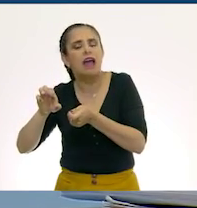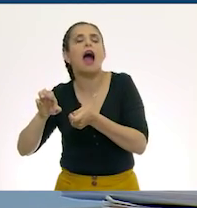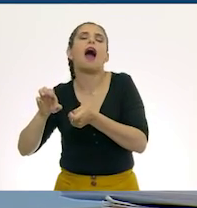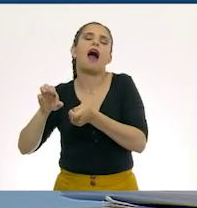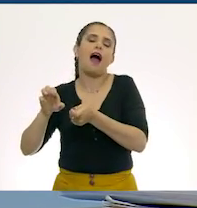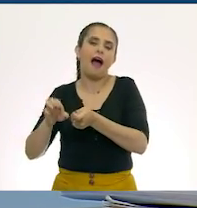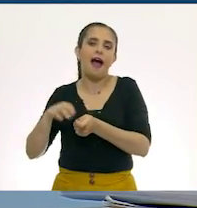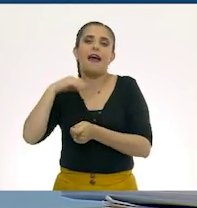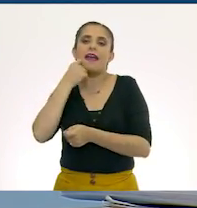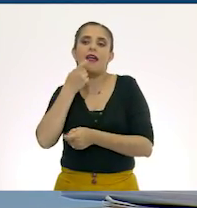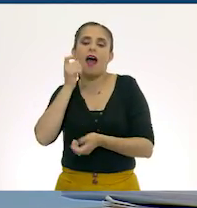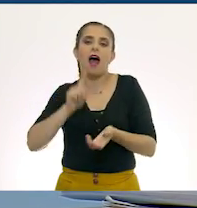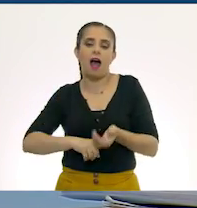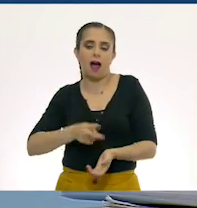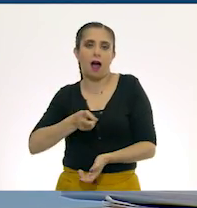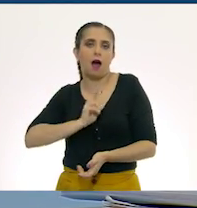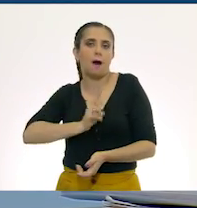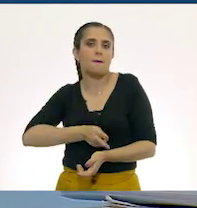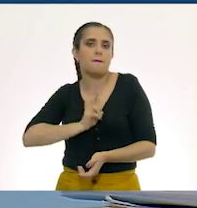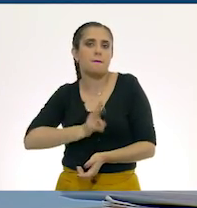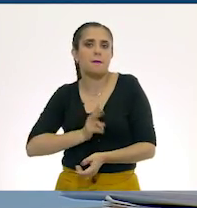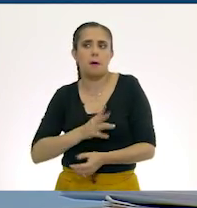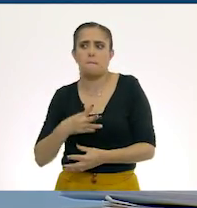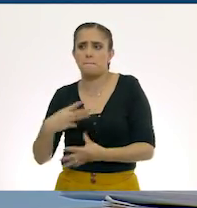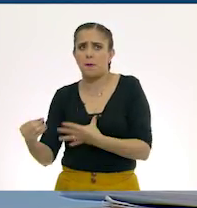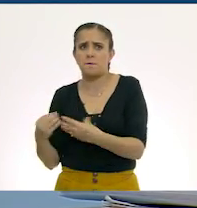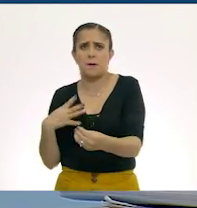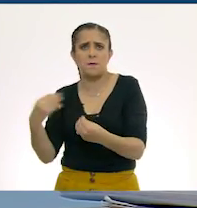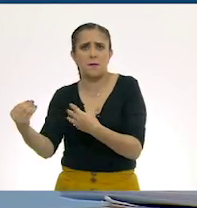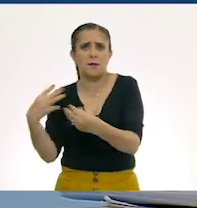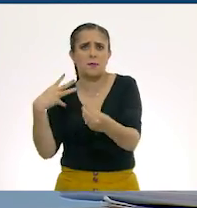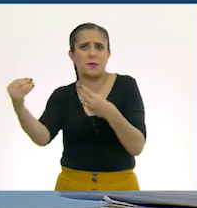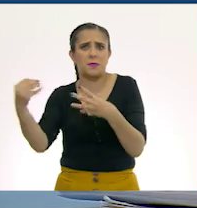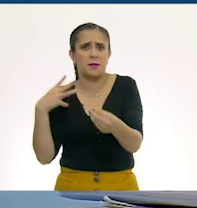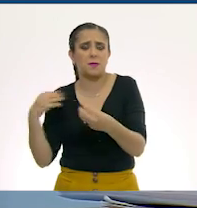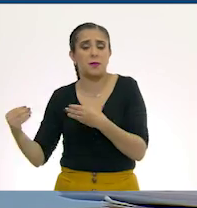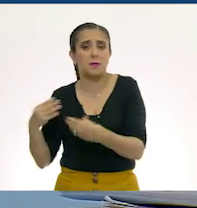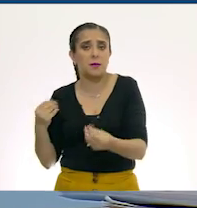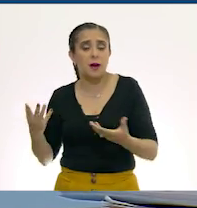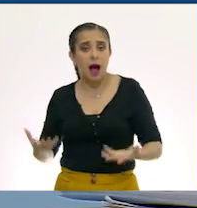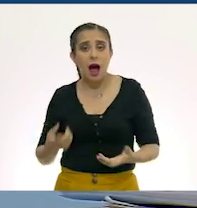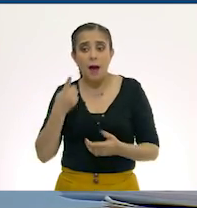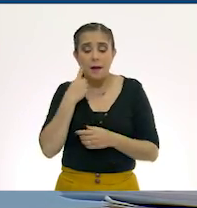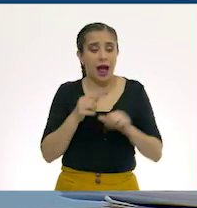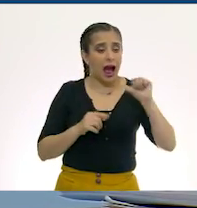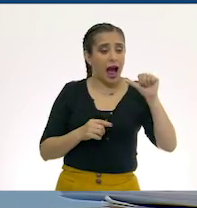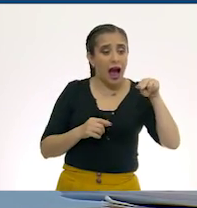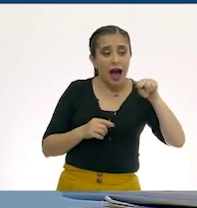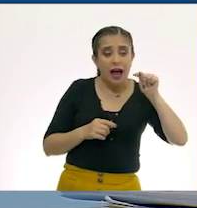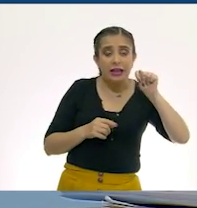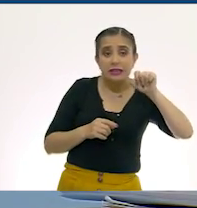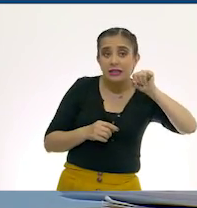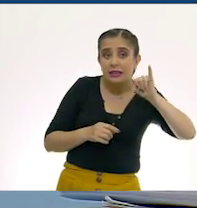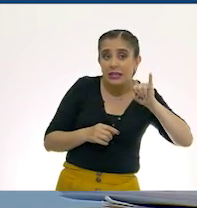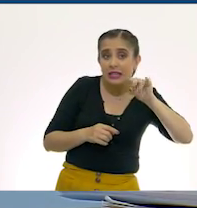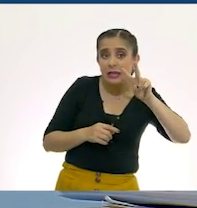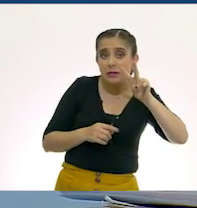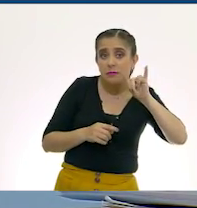forma del virus. Pero, pero las dos palabras, antiviral y